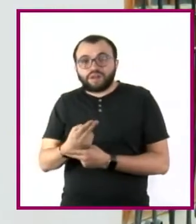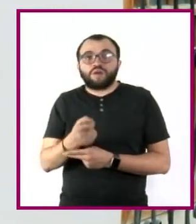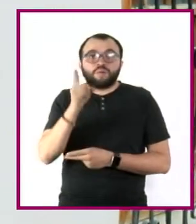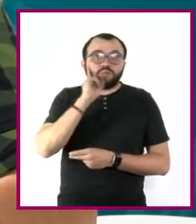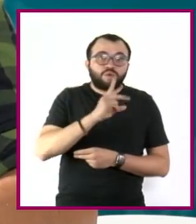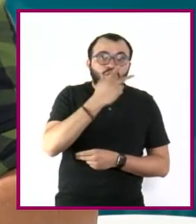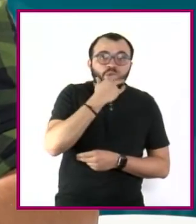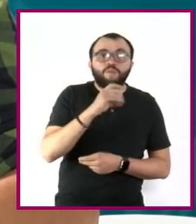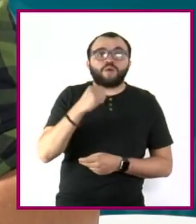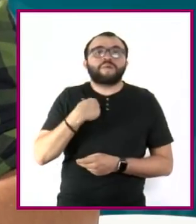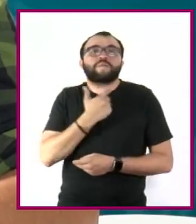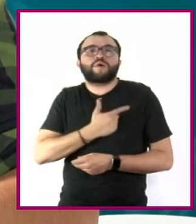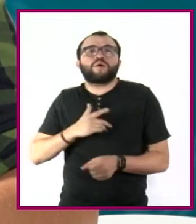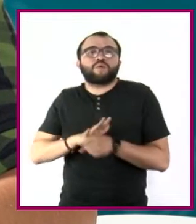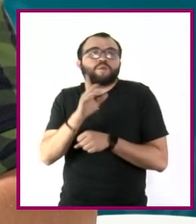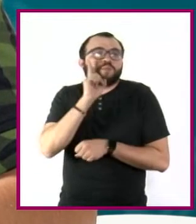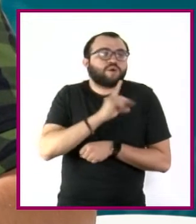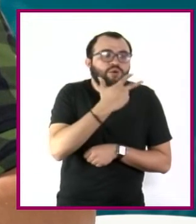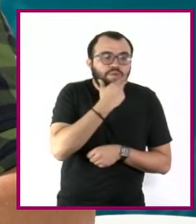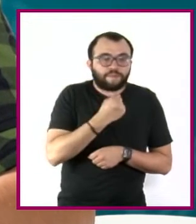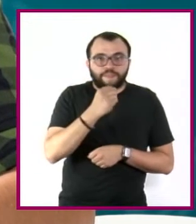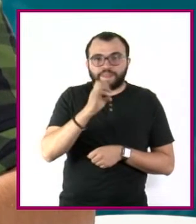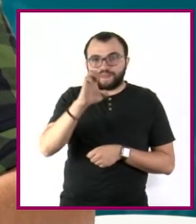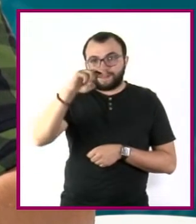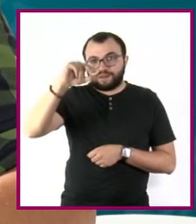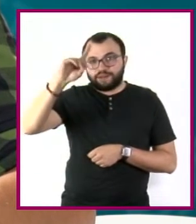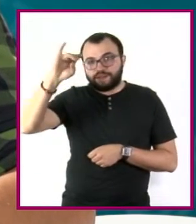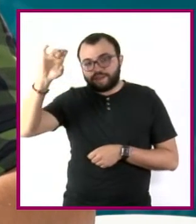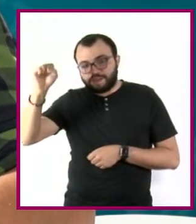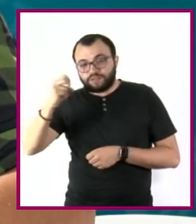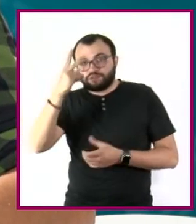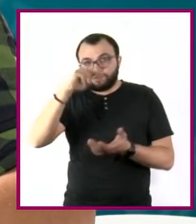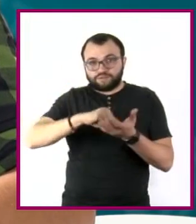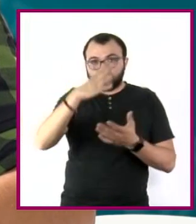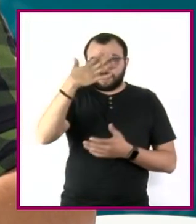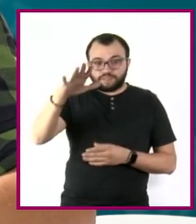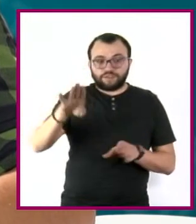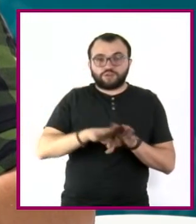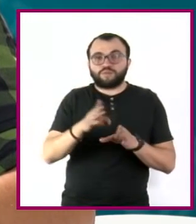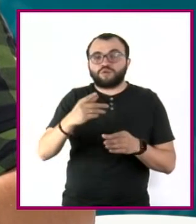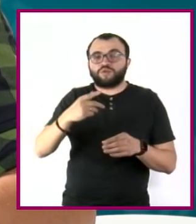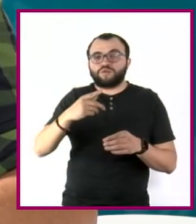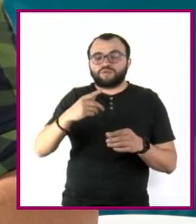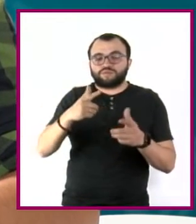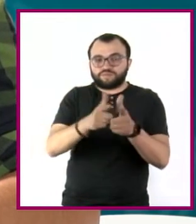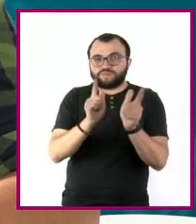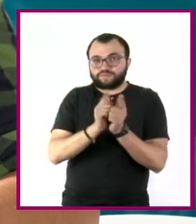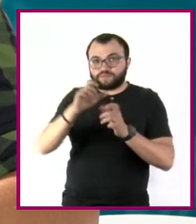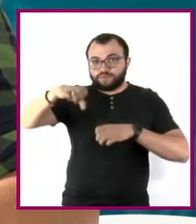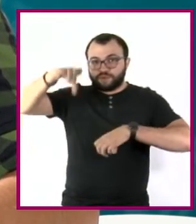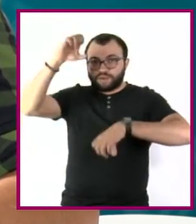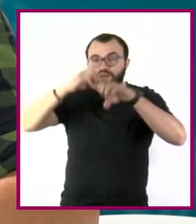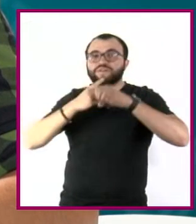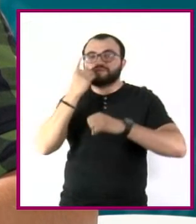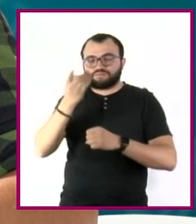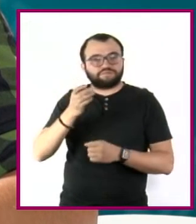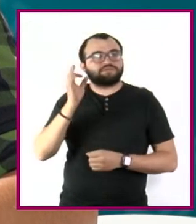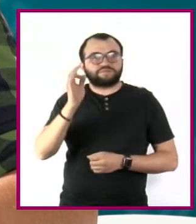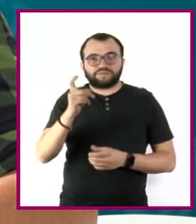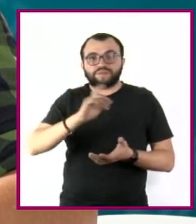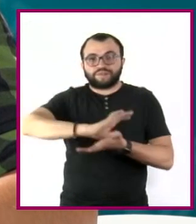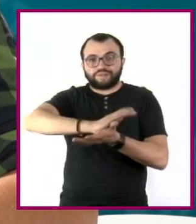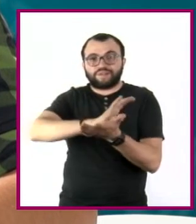orientación sexual. La Enadis 2010, por grupo de edad realizada por el INJUVE y la CONADIS, confirma la información de